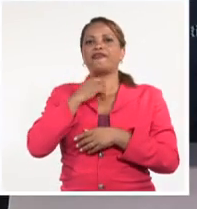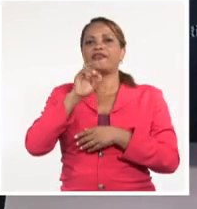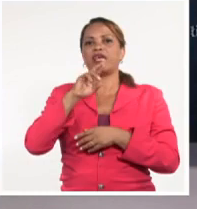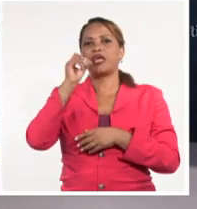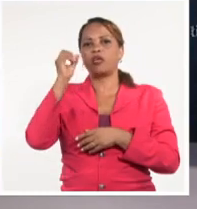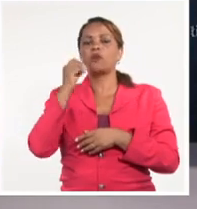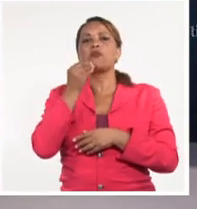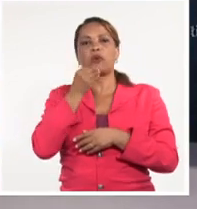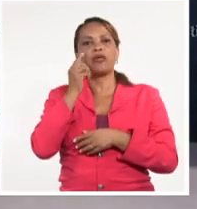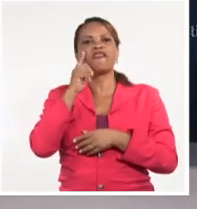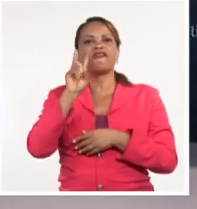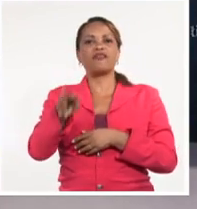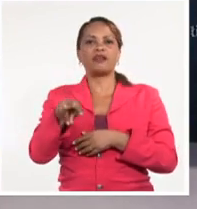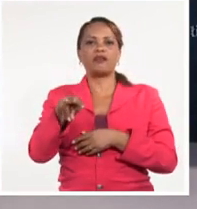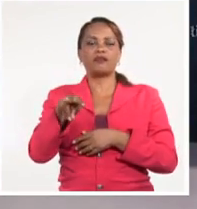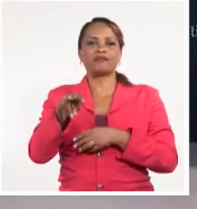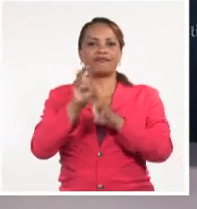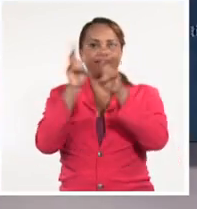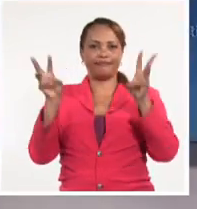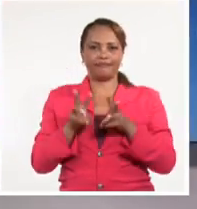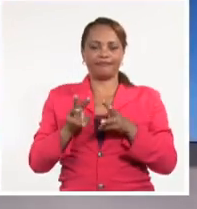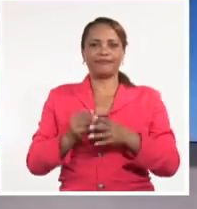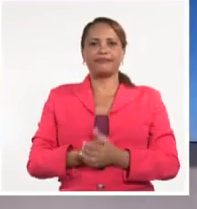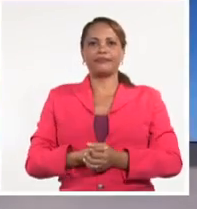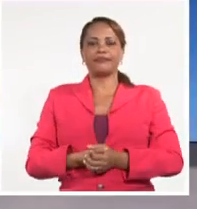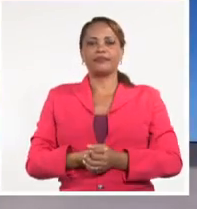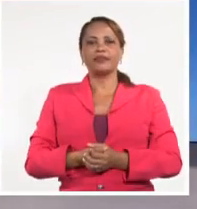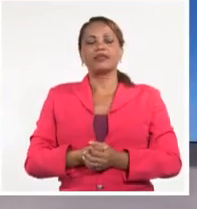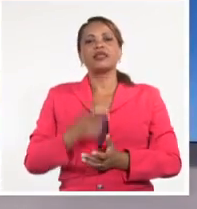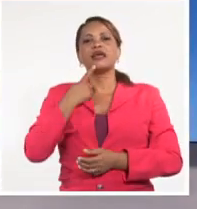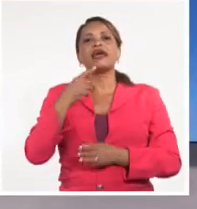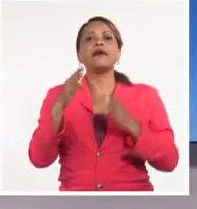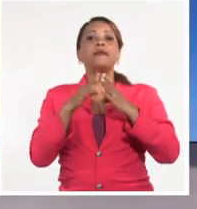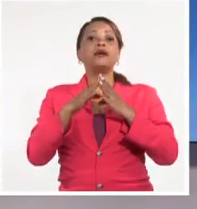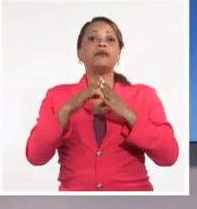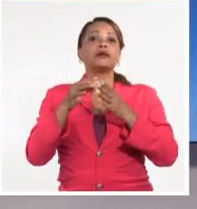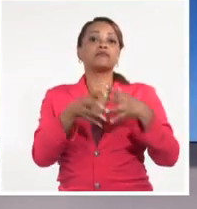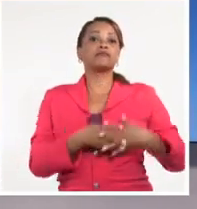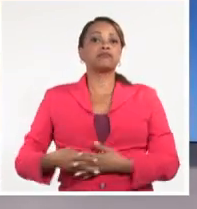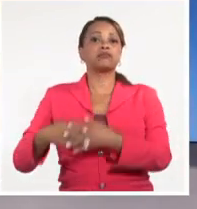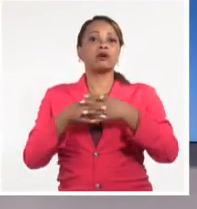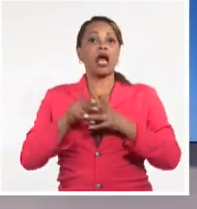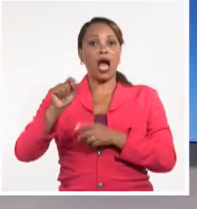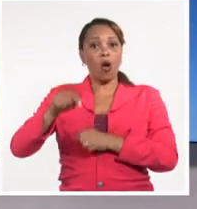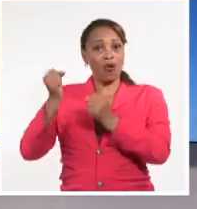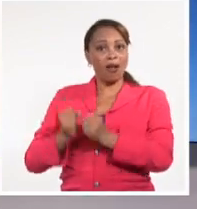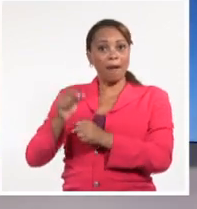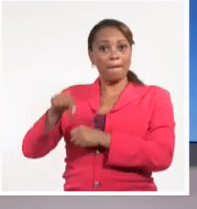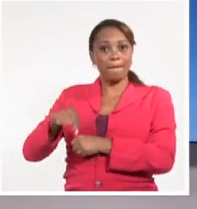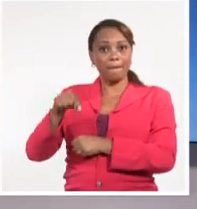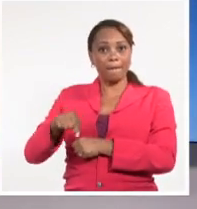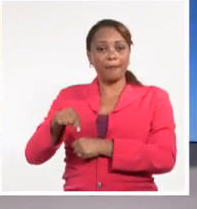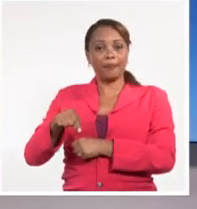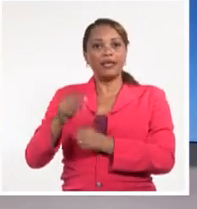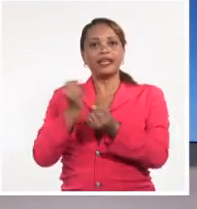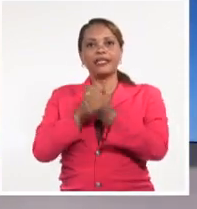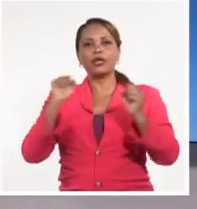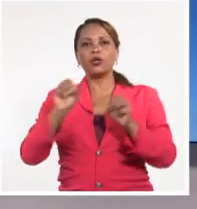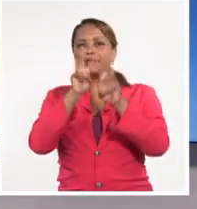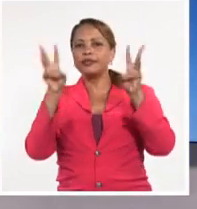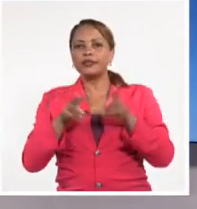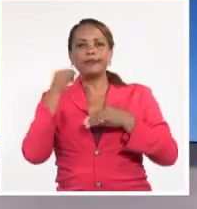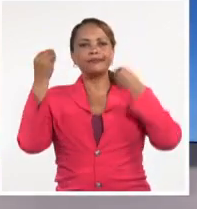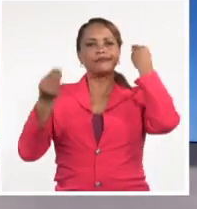Ahí pueden encontrarlo. Pero además, puntualizo, él vive en los Estados Unidos ahora mismo. Para los terroristas digitales